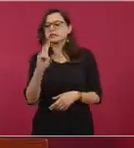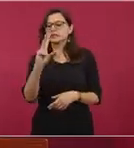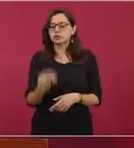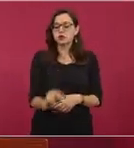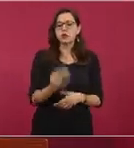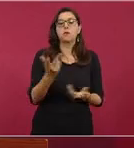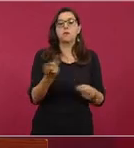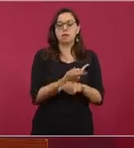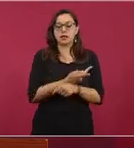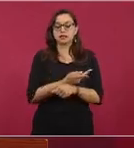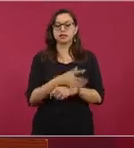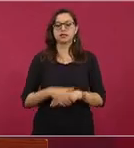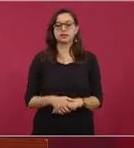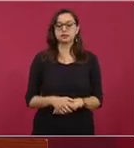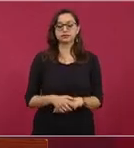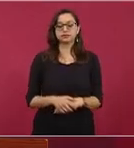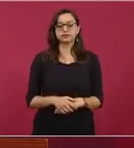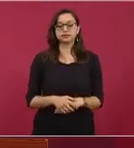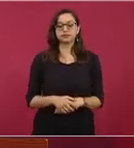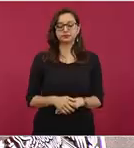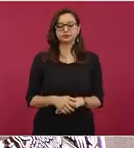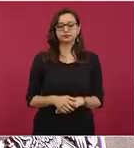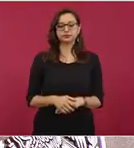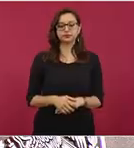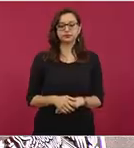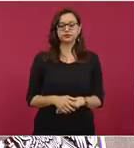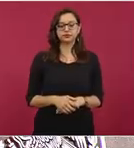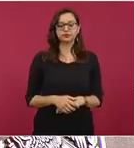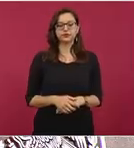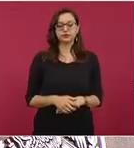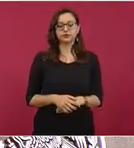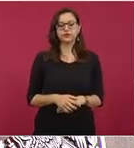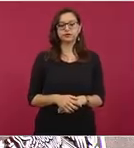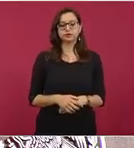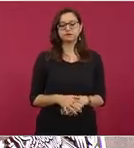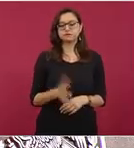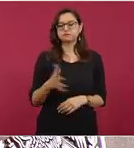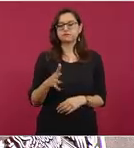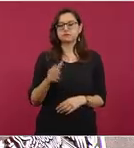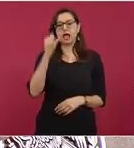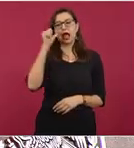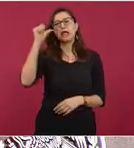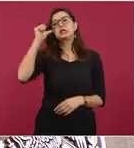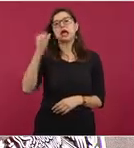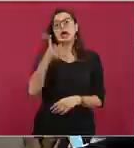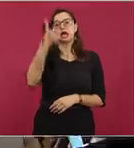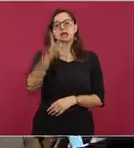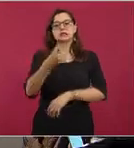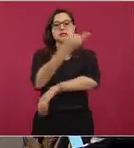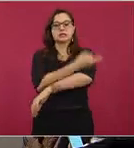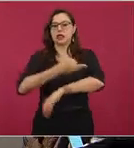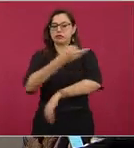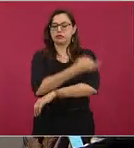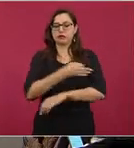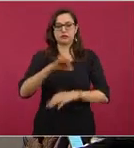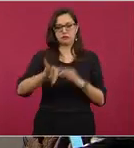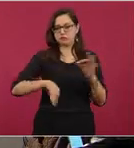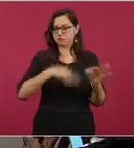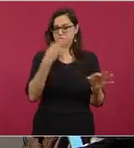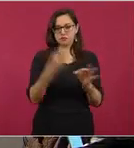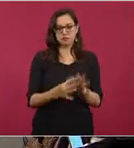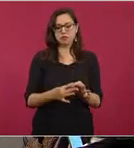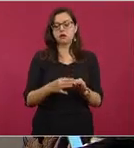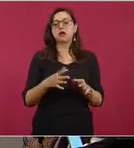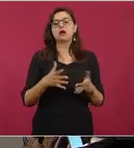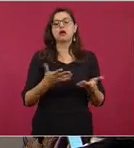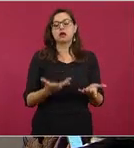liquidación. Ayer, a la conclusión de los trabajos, aproximadamente a las seis de la tarde tuvimos una reunión de evaluación